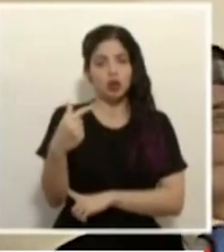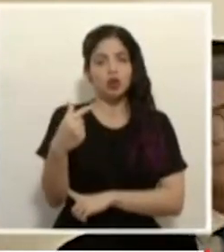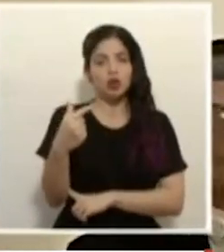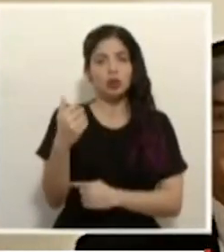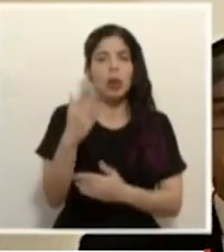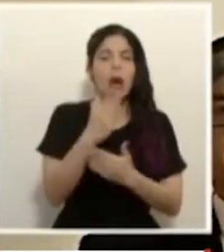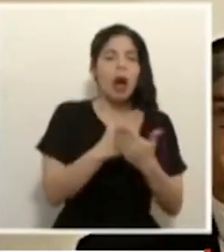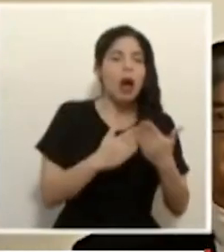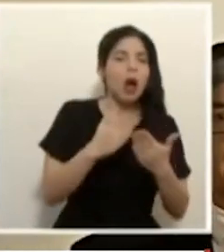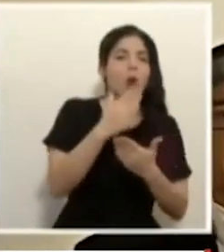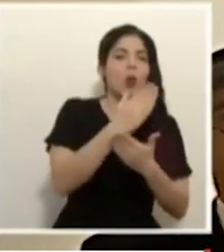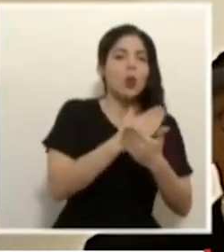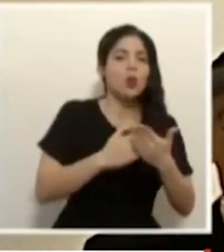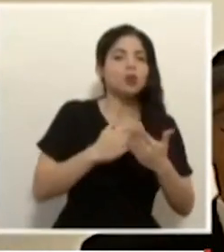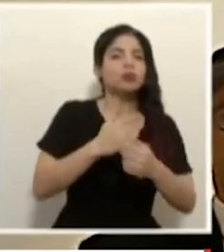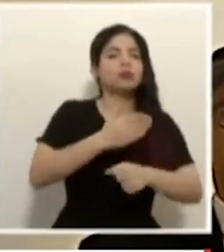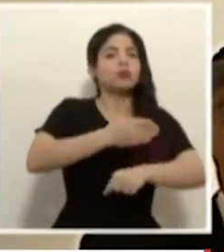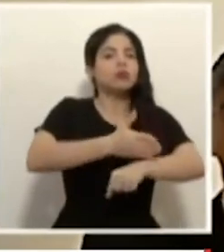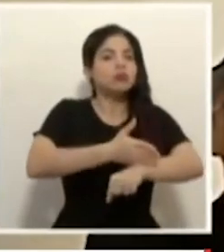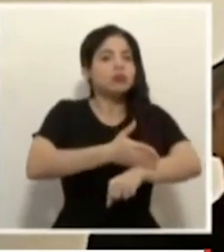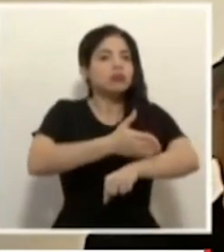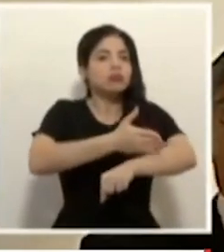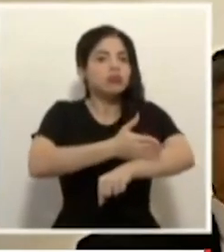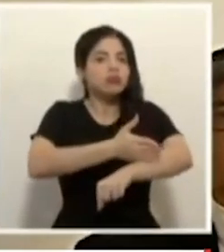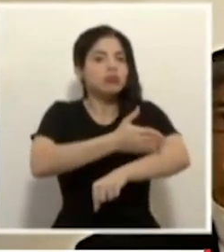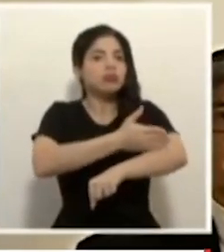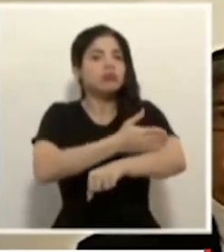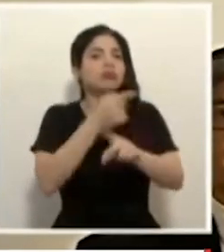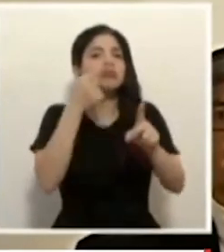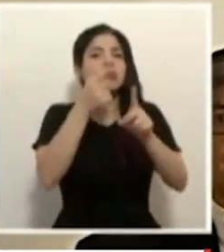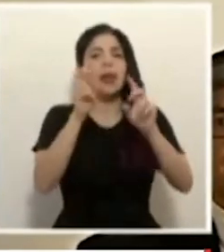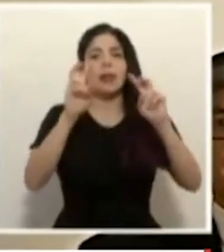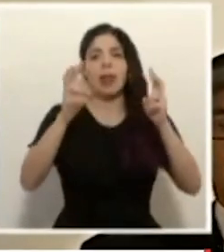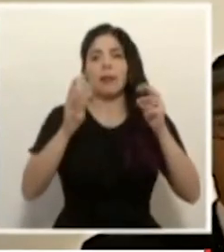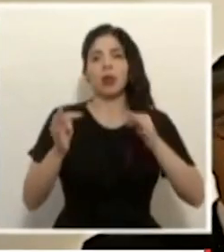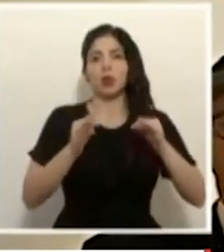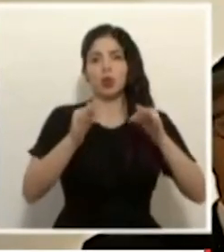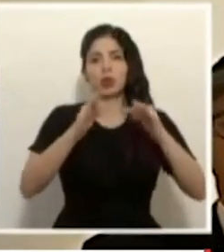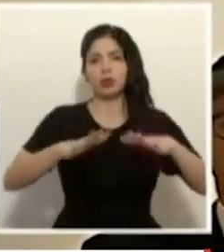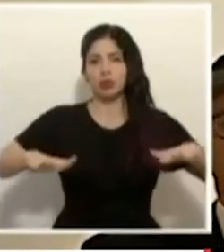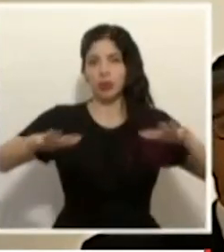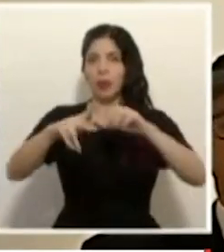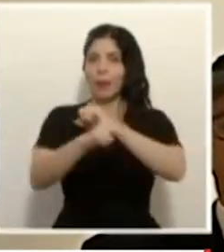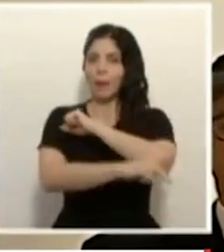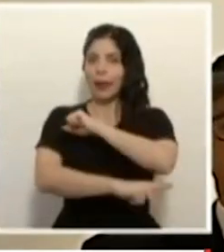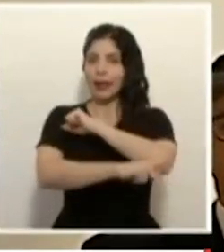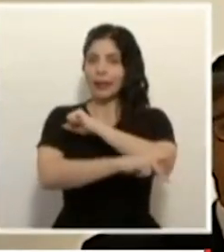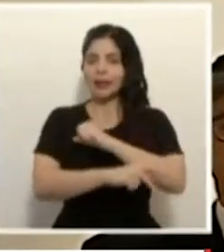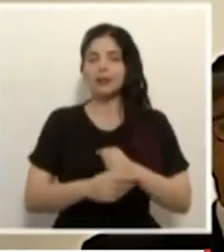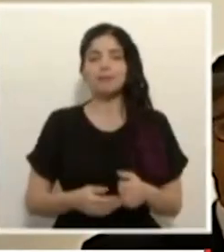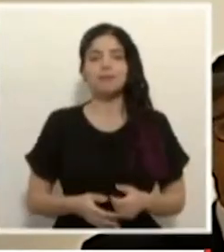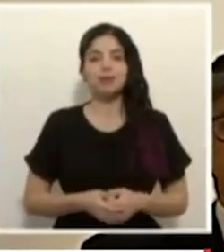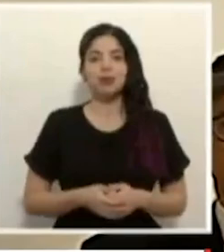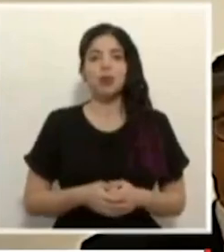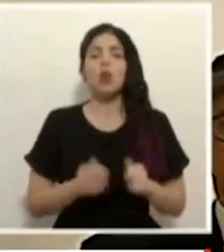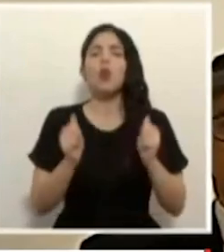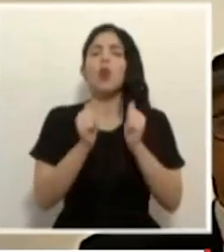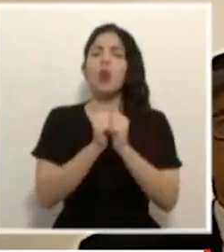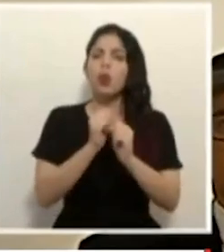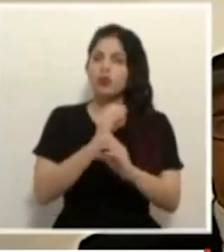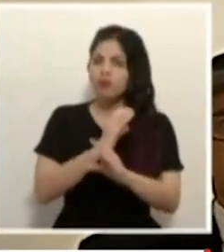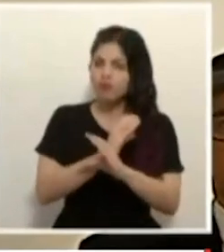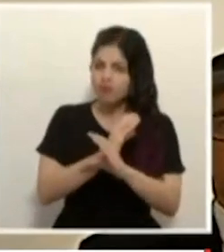avances relevantes en materia turística en el país. Con cuidado,